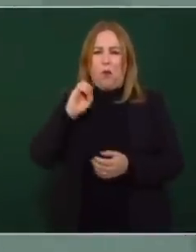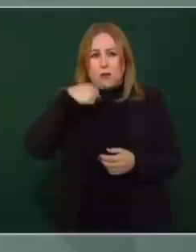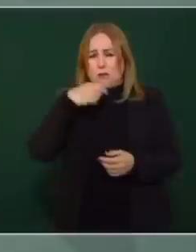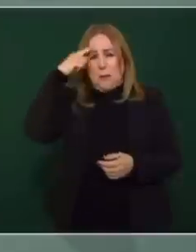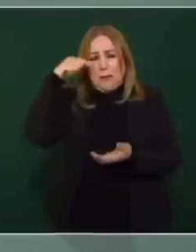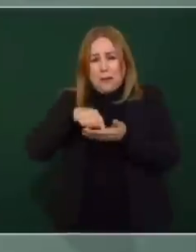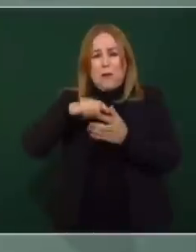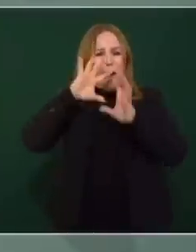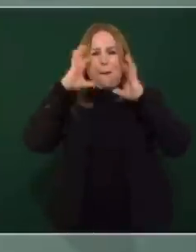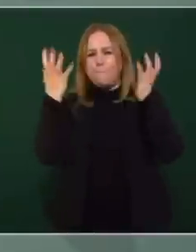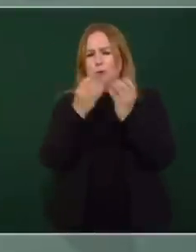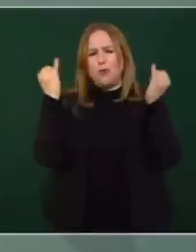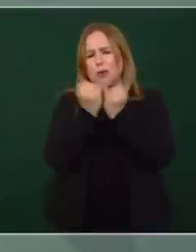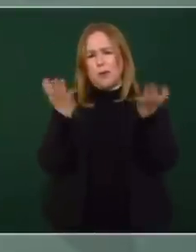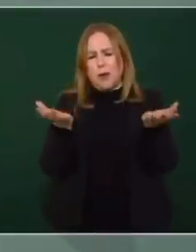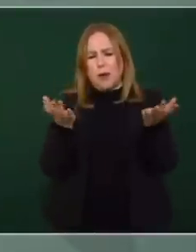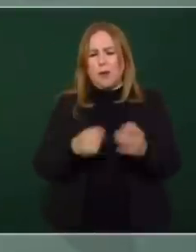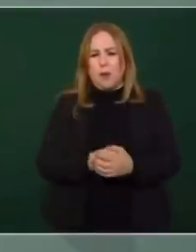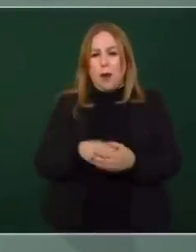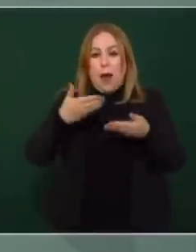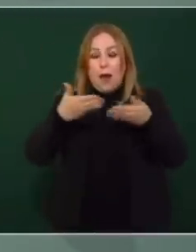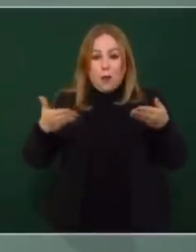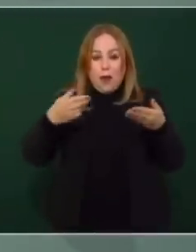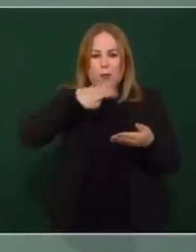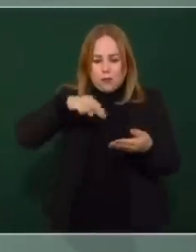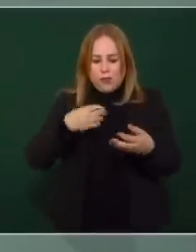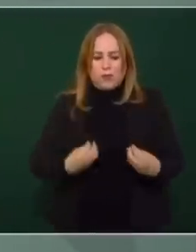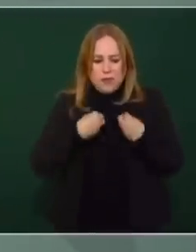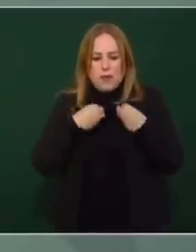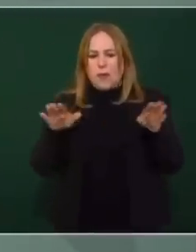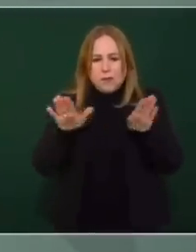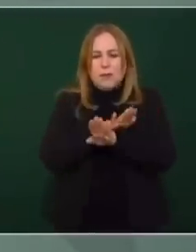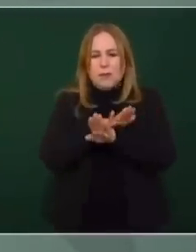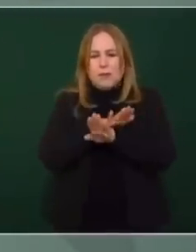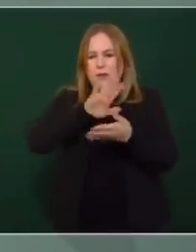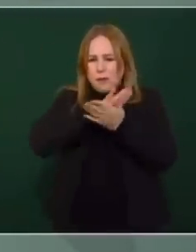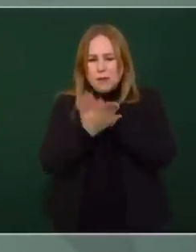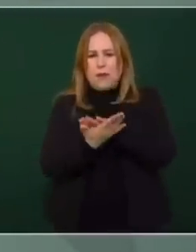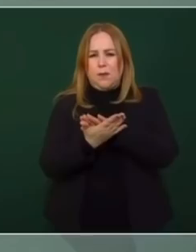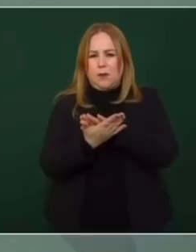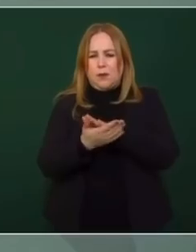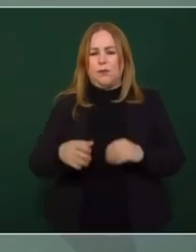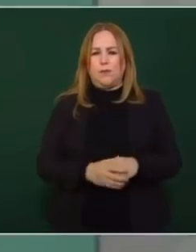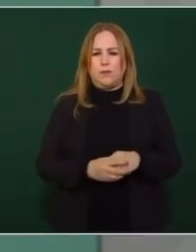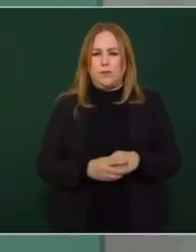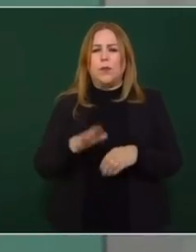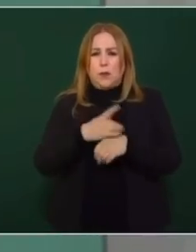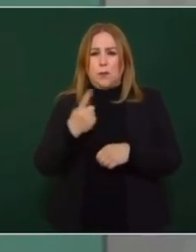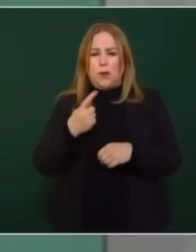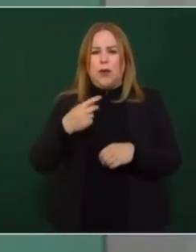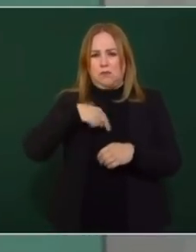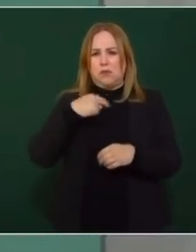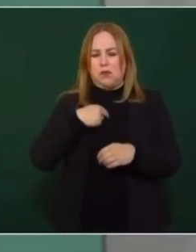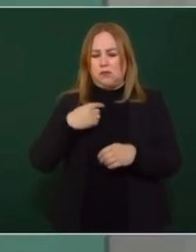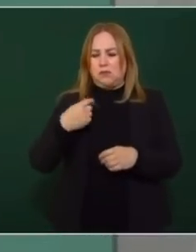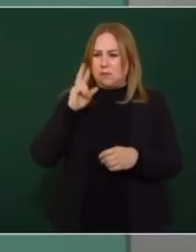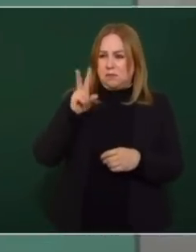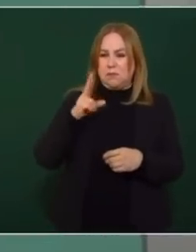clasismo. Entonces ahora que es un momento de transformación, porque la verdad es un timbre de orgullo que un senador